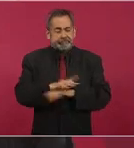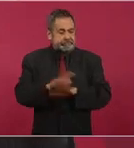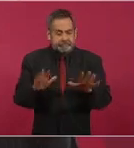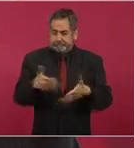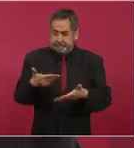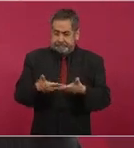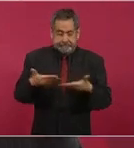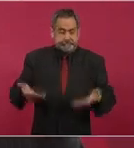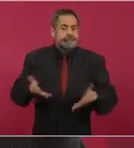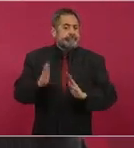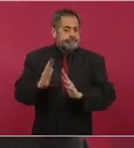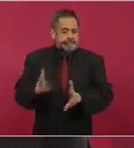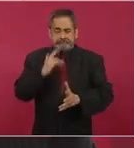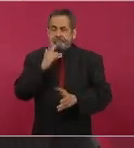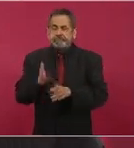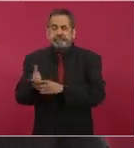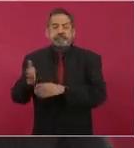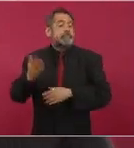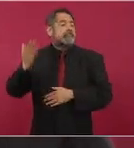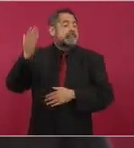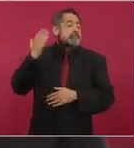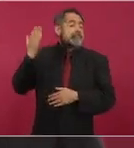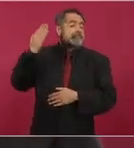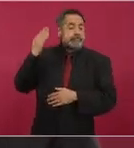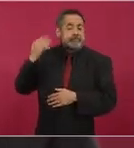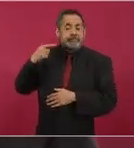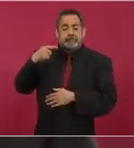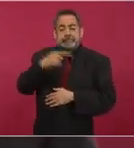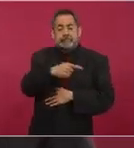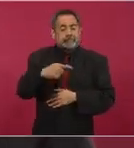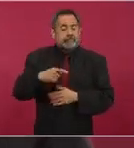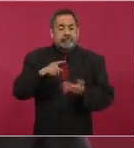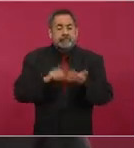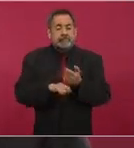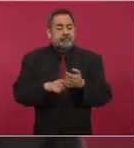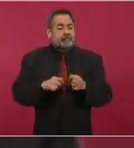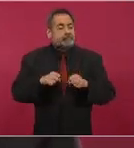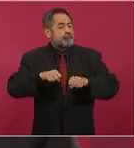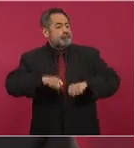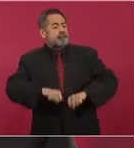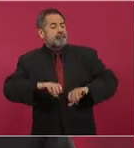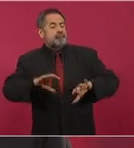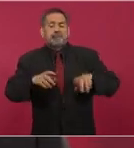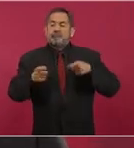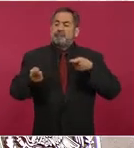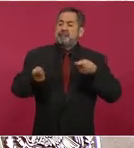que existía era un poder casi absoluto,